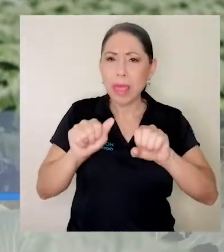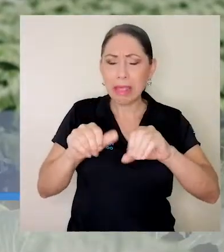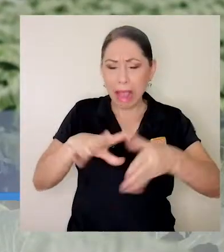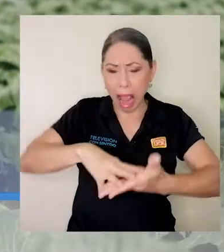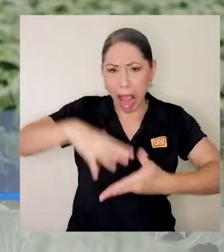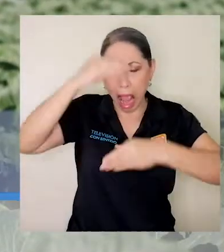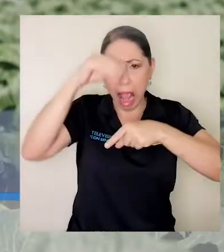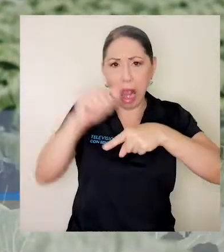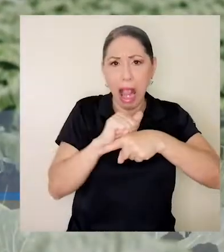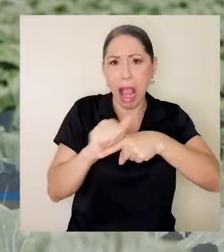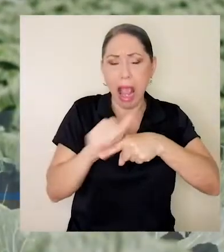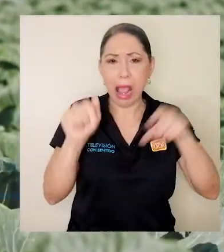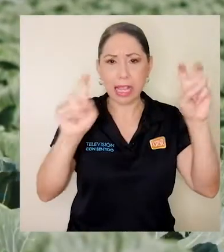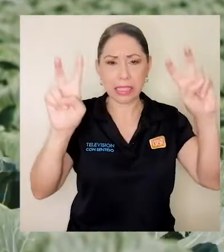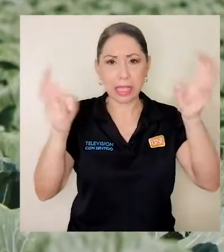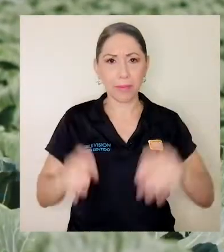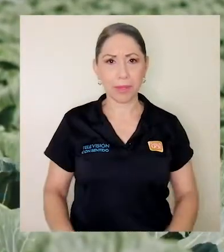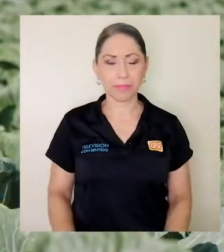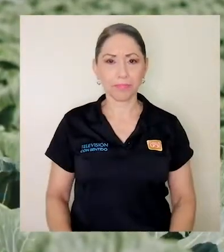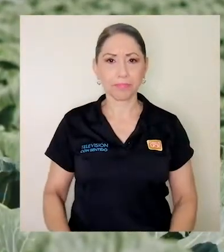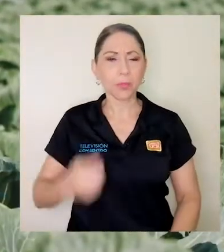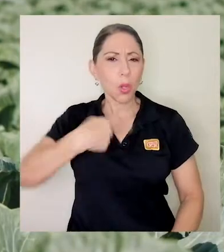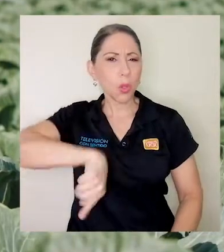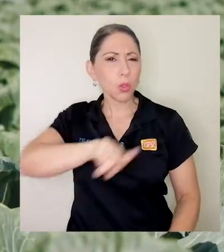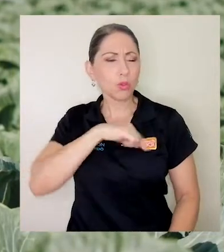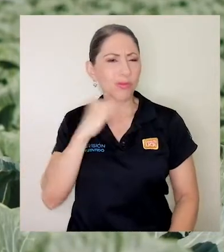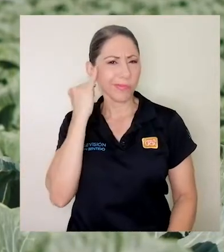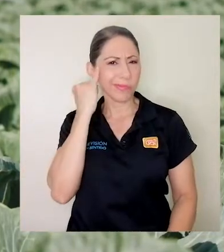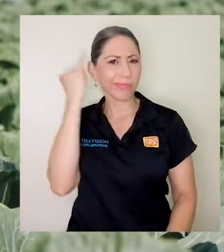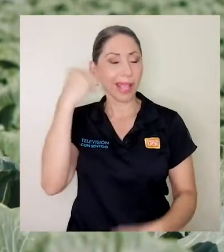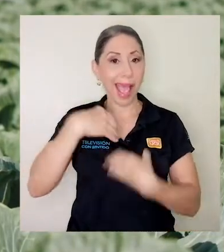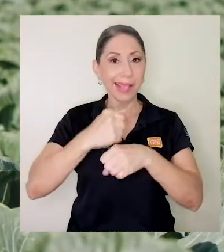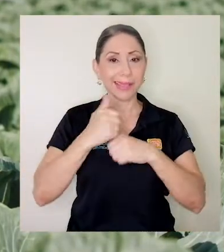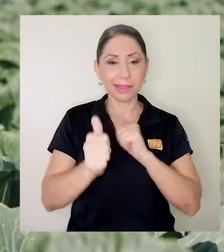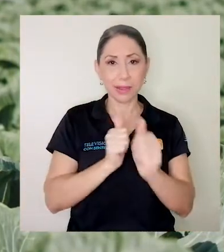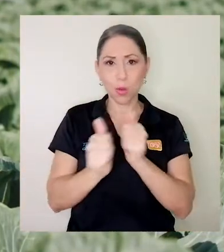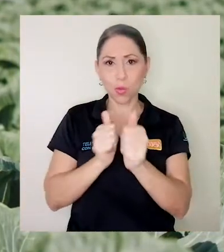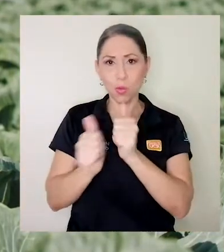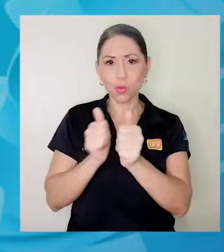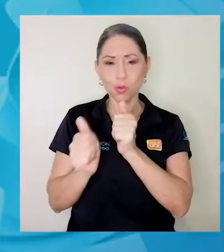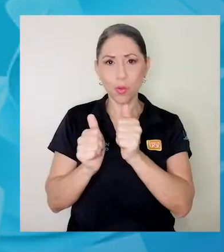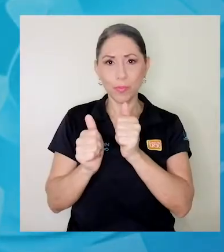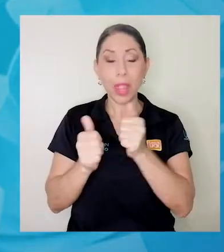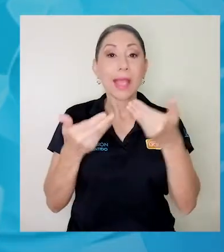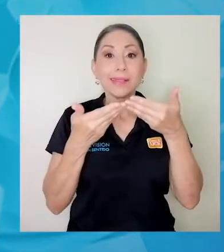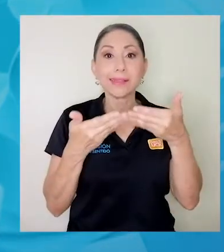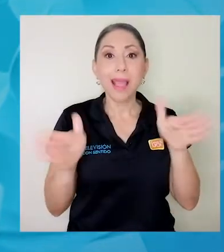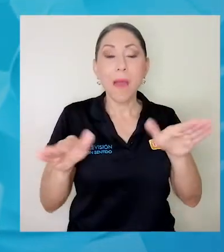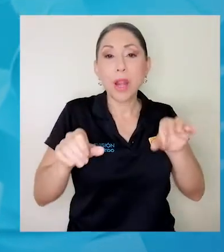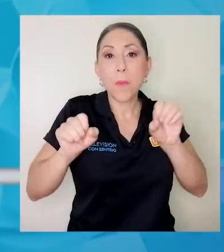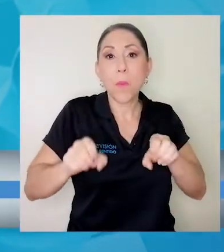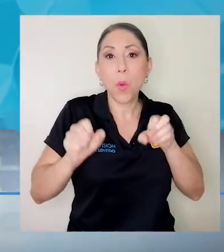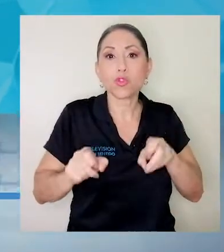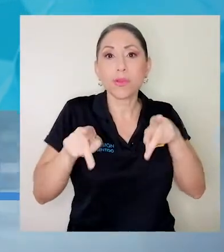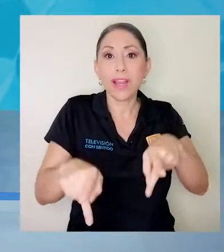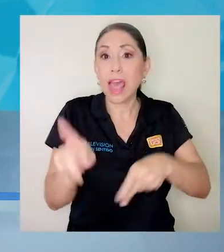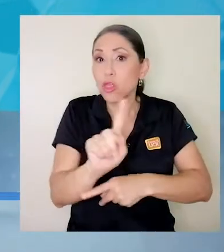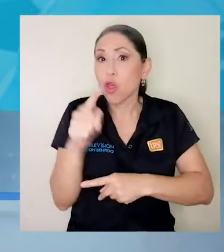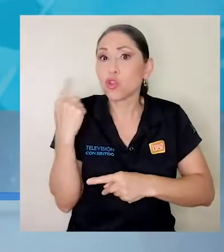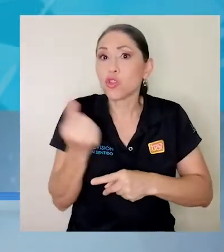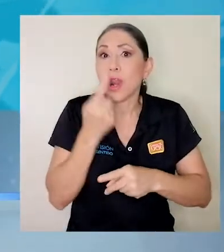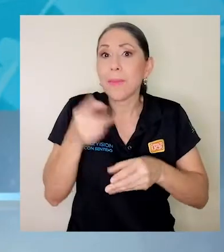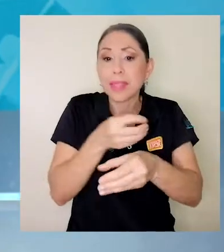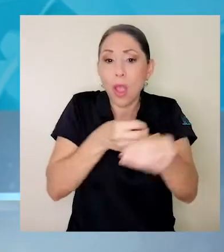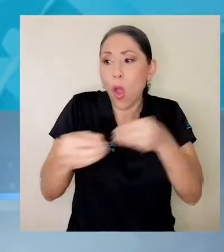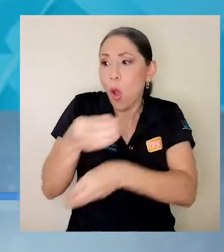capacitarse en este tema. Se nos ocurrió hacer este concurso donde abrimos la posibilidad no solo a las